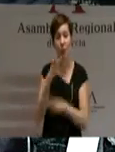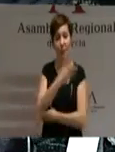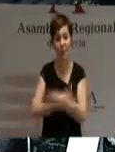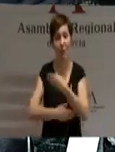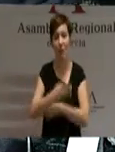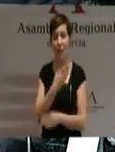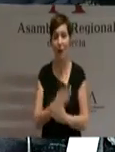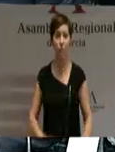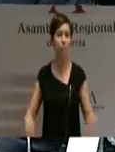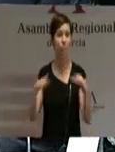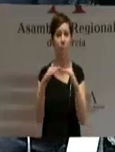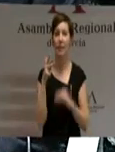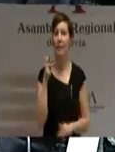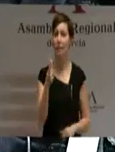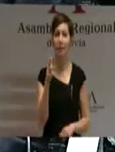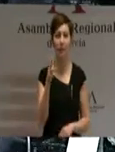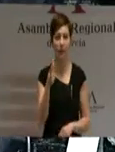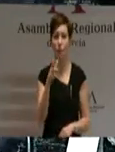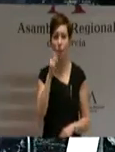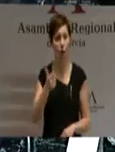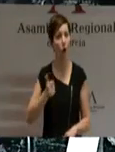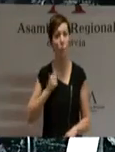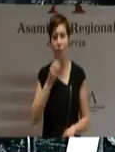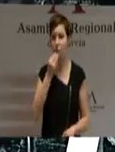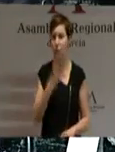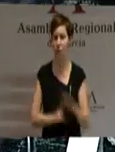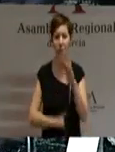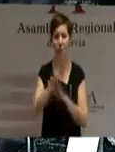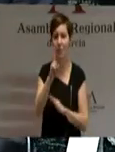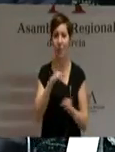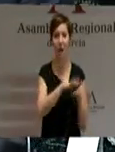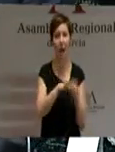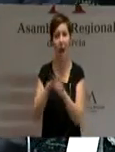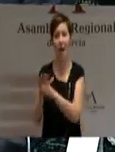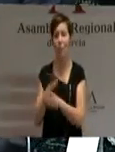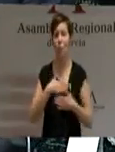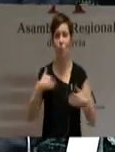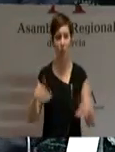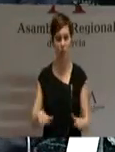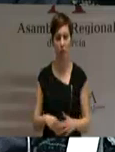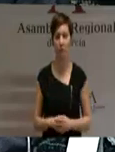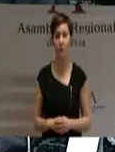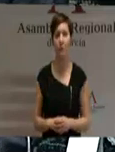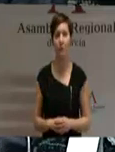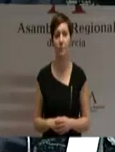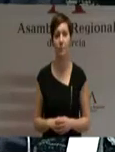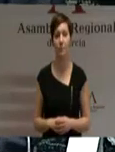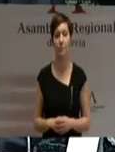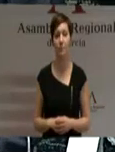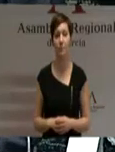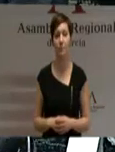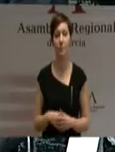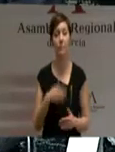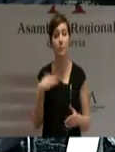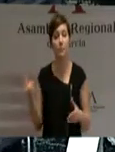derecho a los que le debemos dar la oportunidad de desarrollarse en todos los ámbitos sociales. Para ello, seguiremos